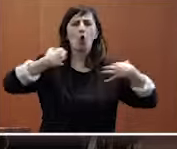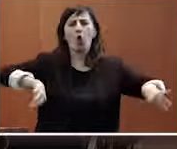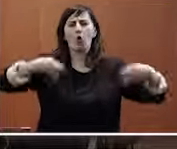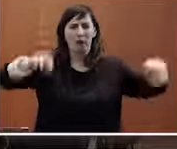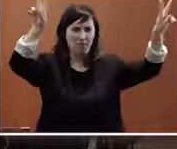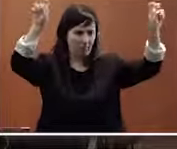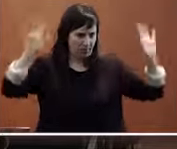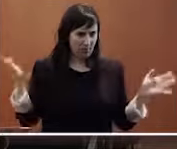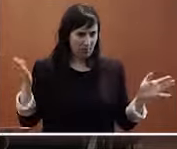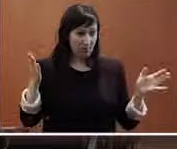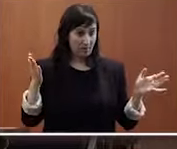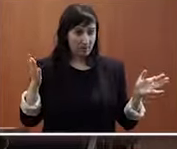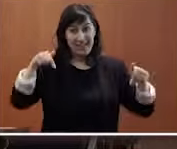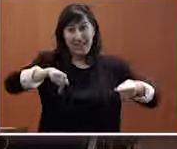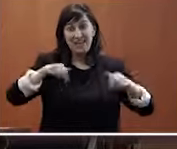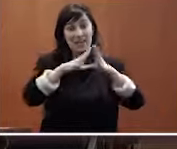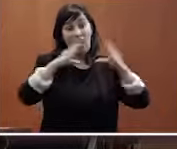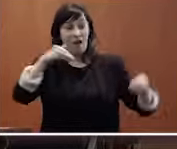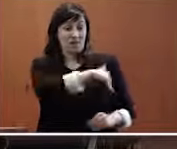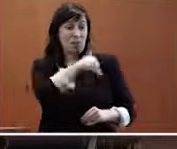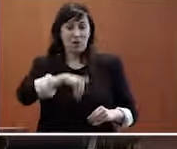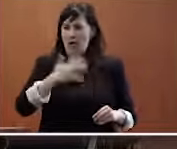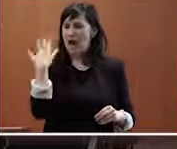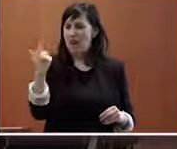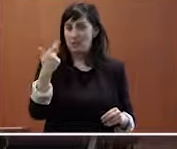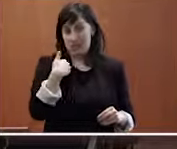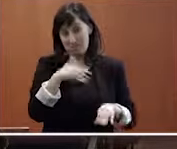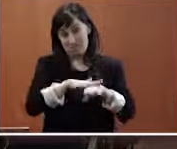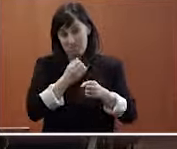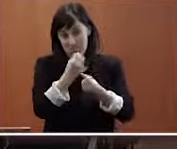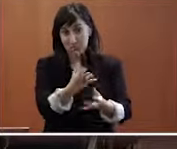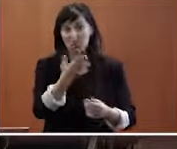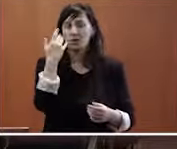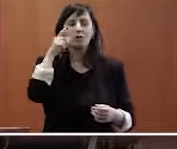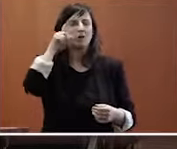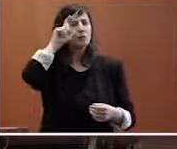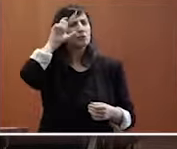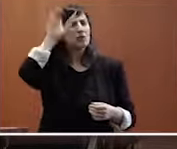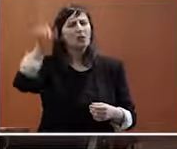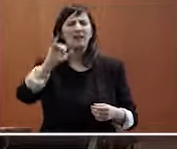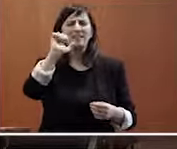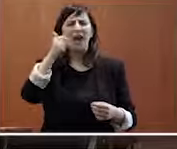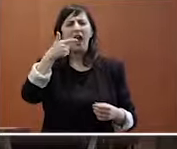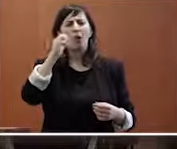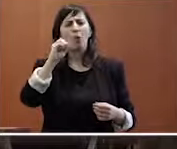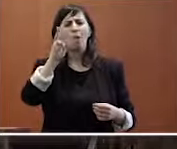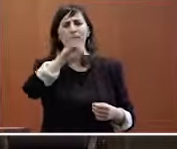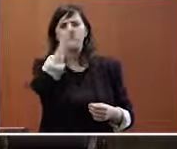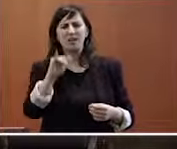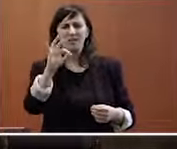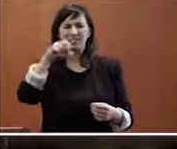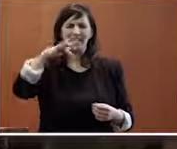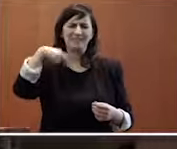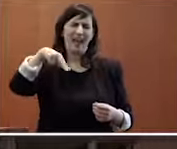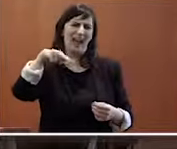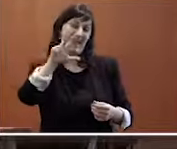En esta facultade, ontes coitábamos, se me permiten, Iago Pérez Santalla, que é un educador social,